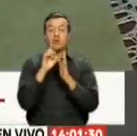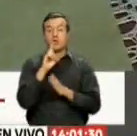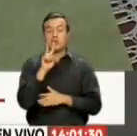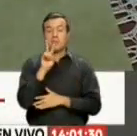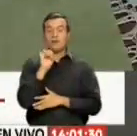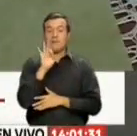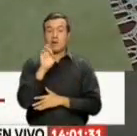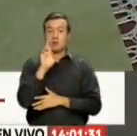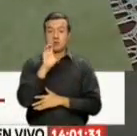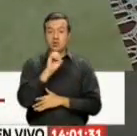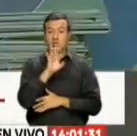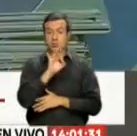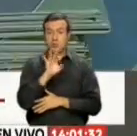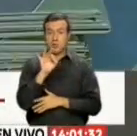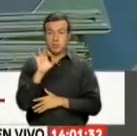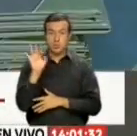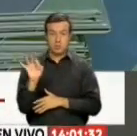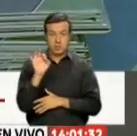Factos O al 0999